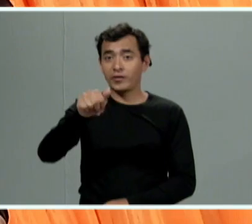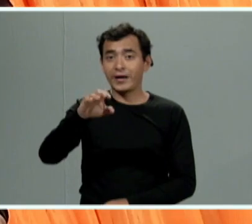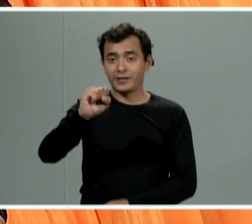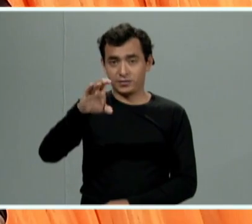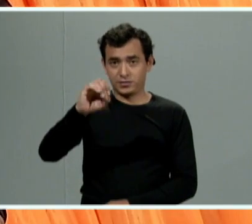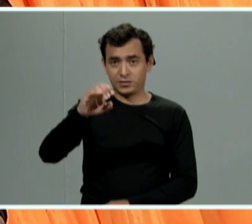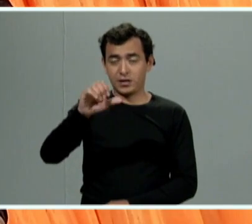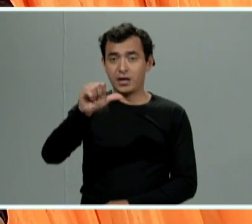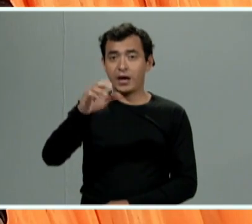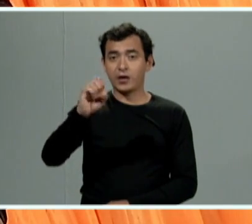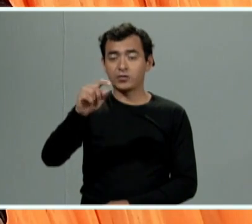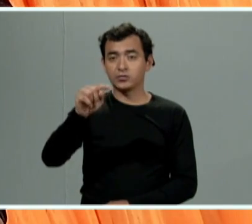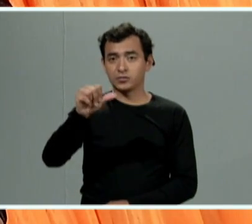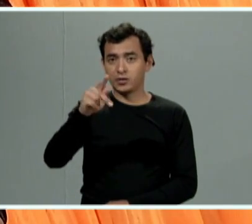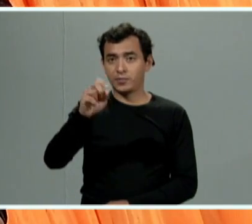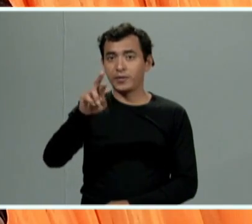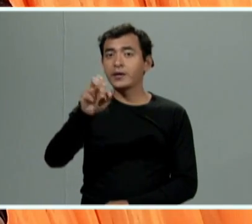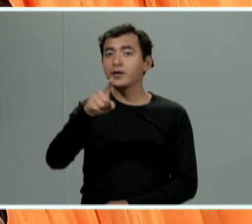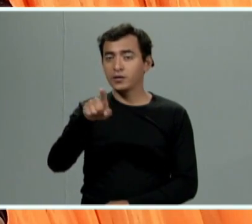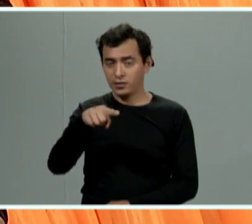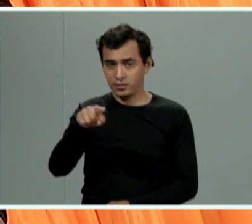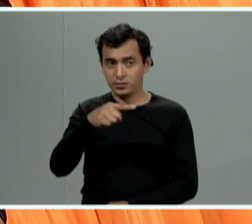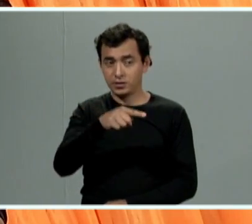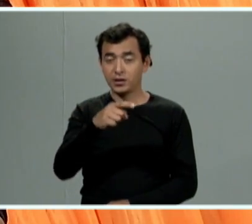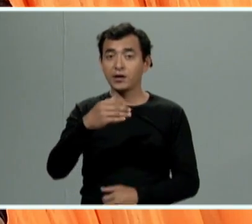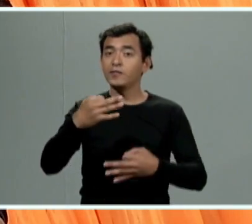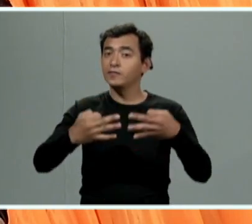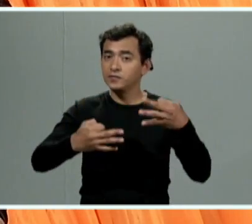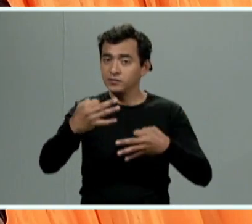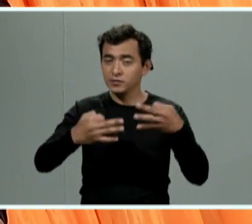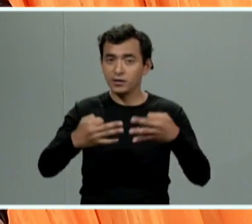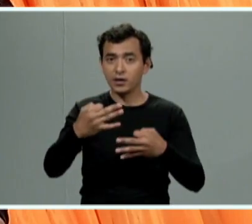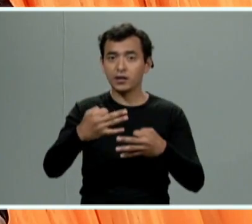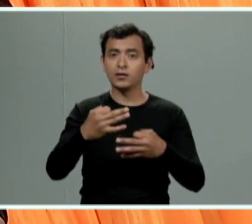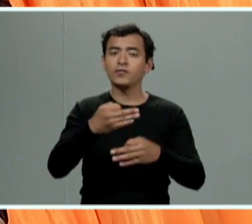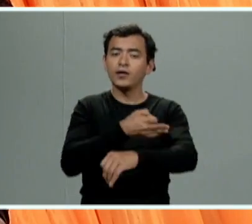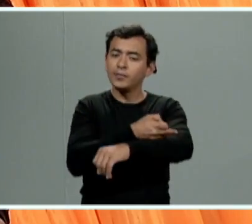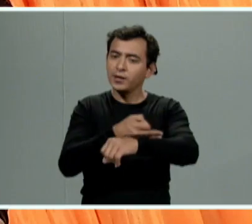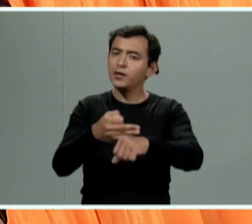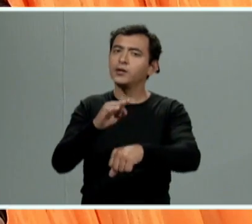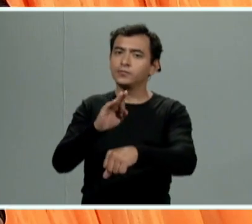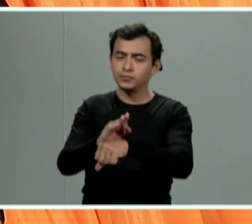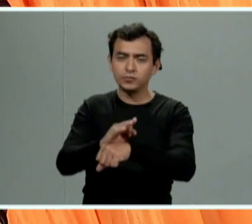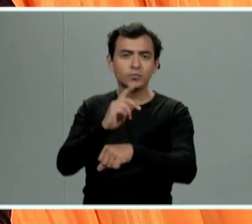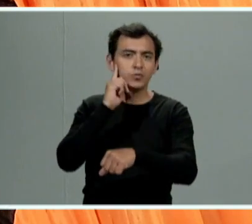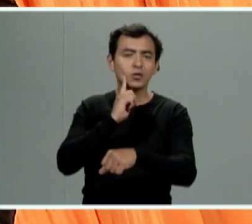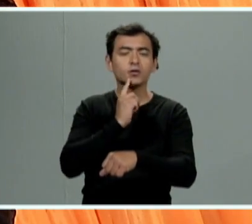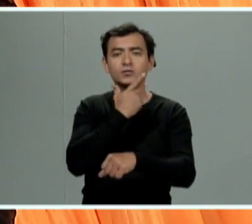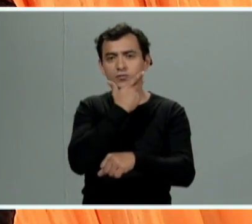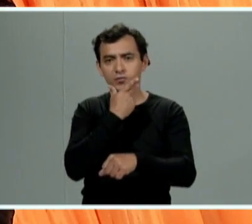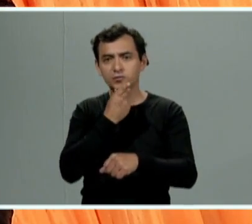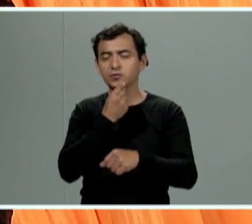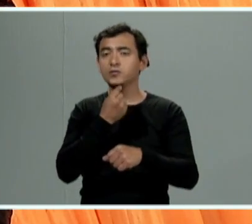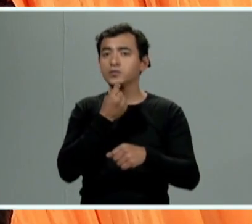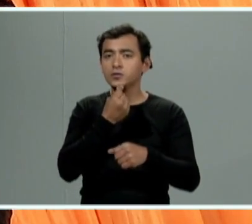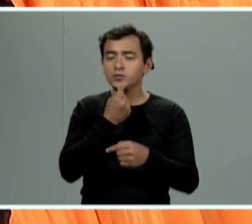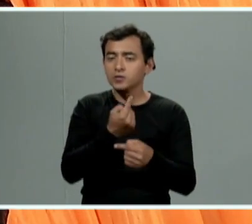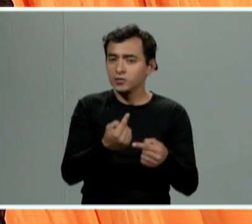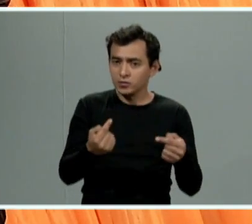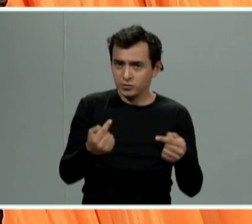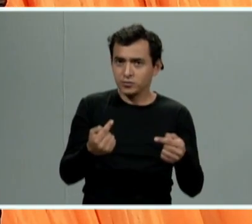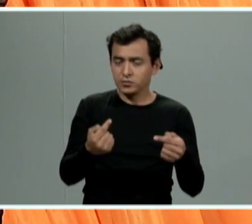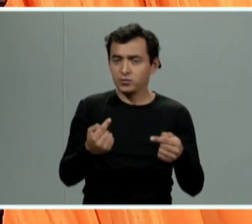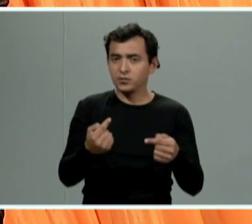de la fiscal coordinadora especializada en investigación de delitos de violencia contra la familia las mujeres niñas niños y trata de personas que